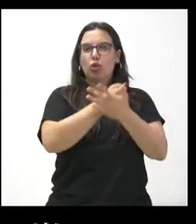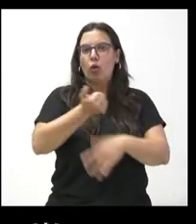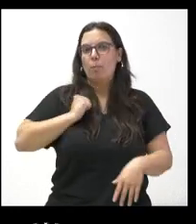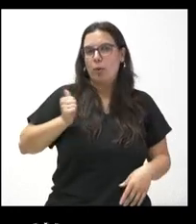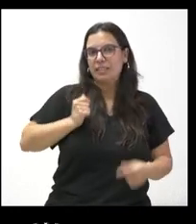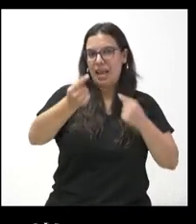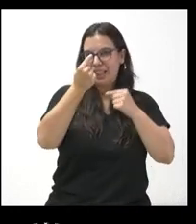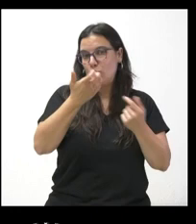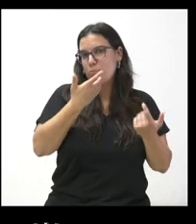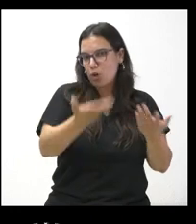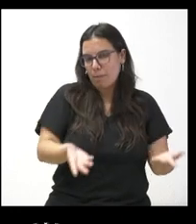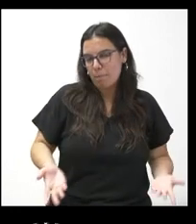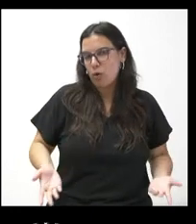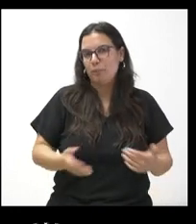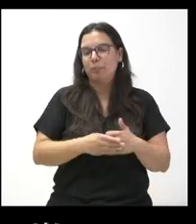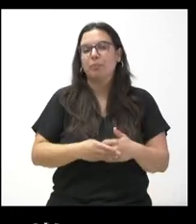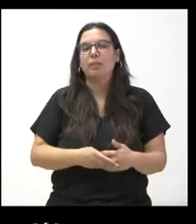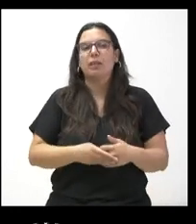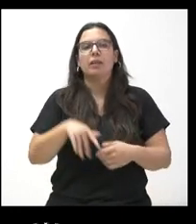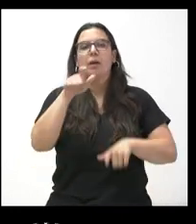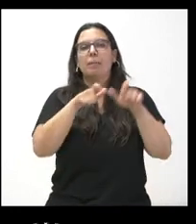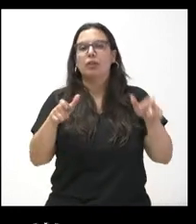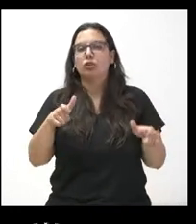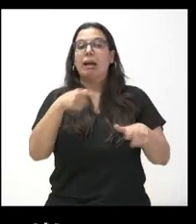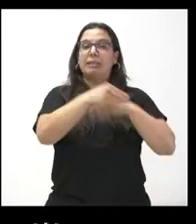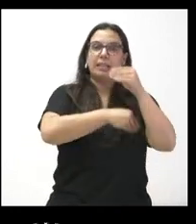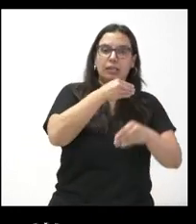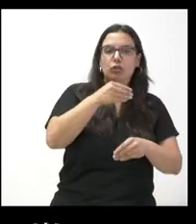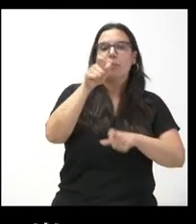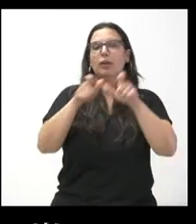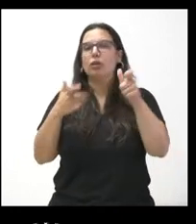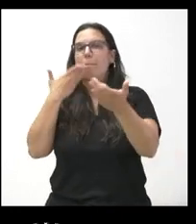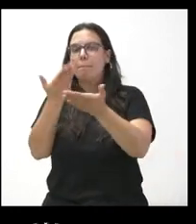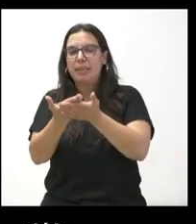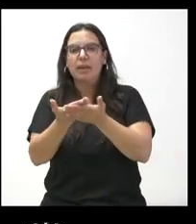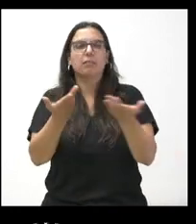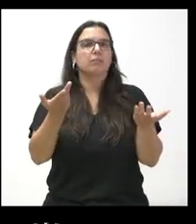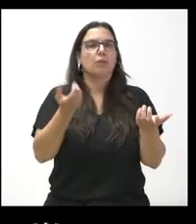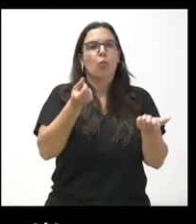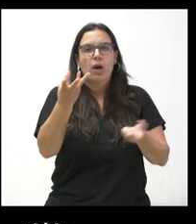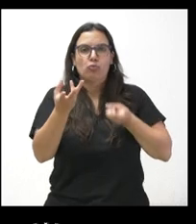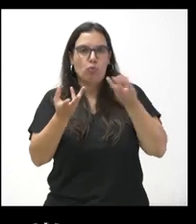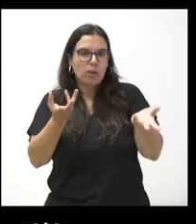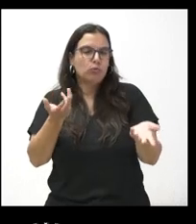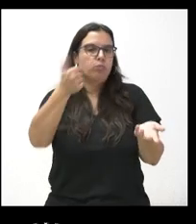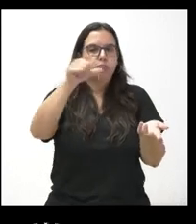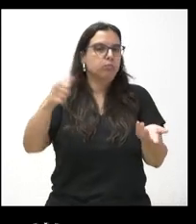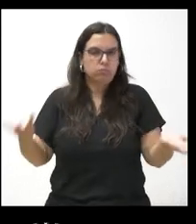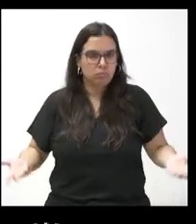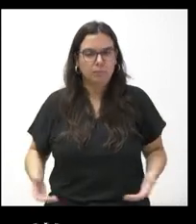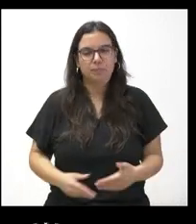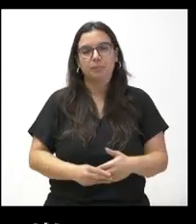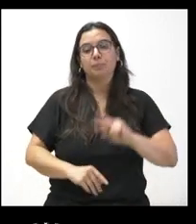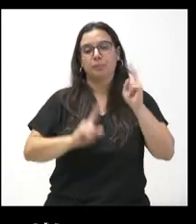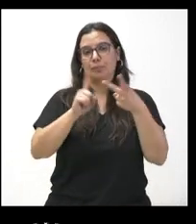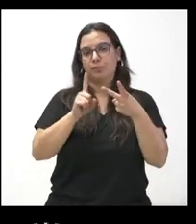cifra, tanto del número de las que se llevaron a término como las que se rechazaron, cuáles se corresponden por provincias. Por